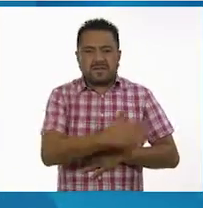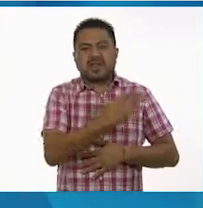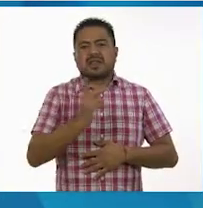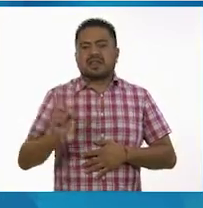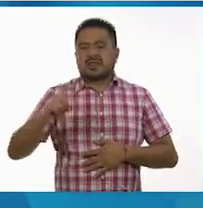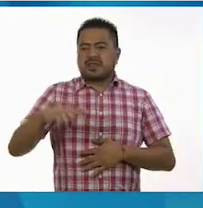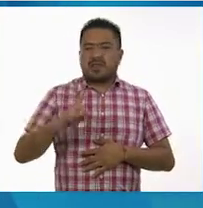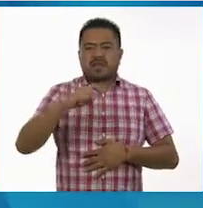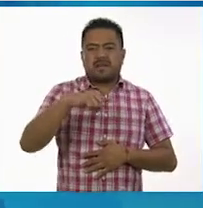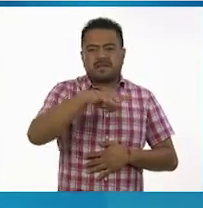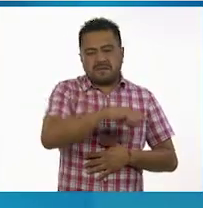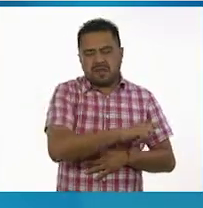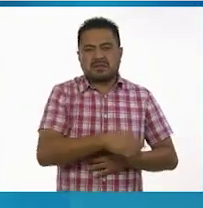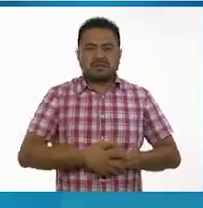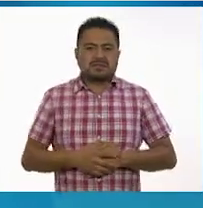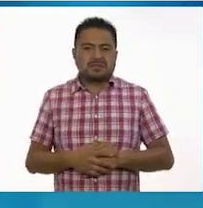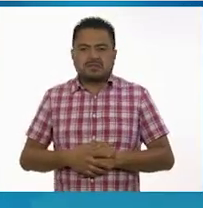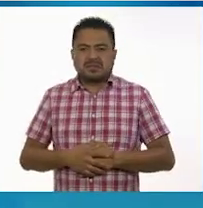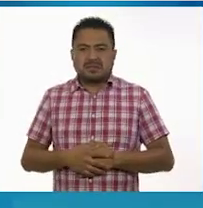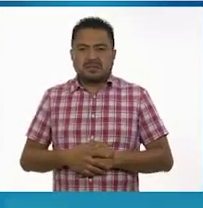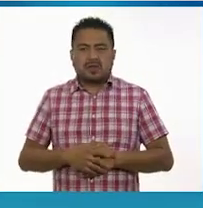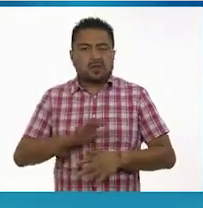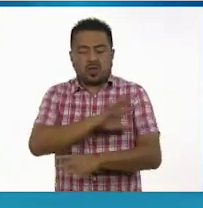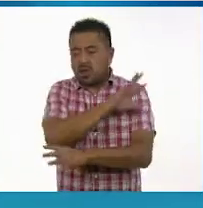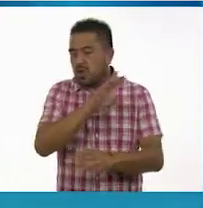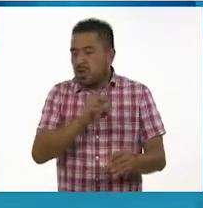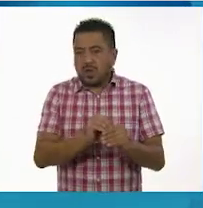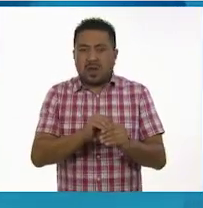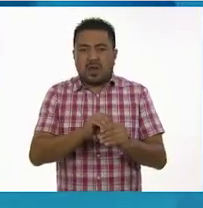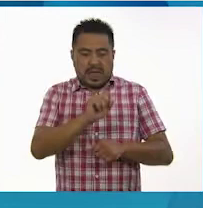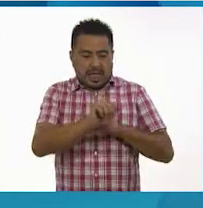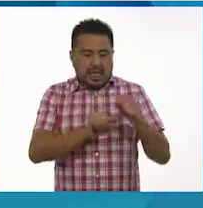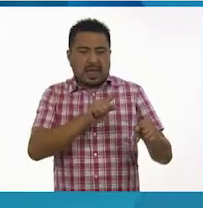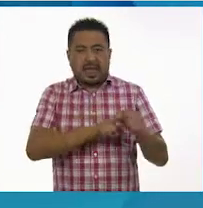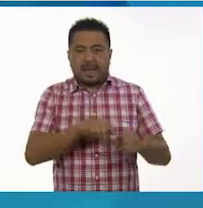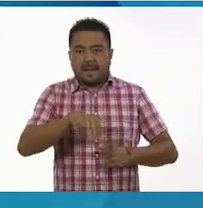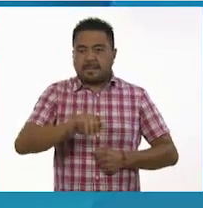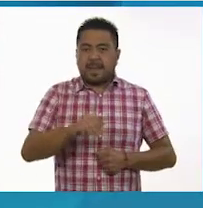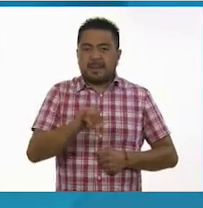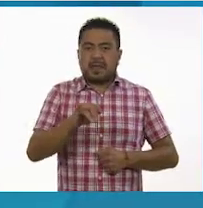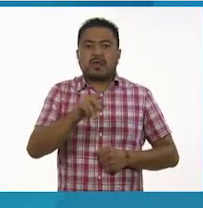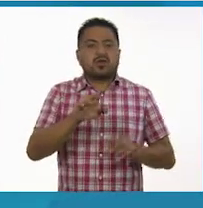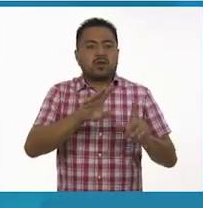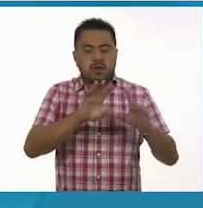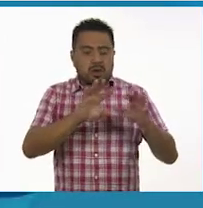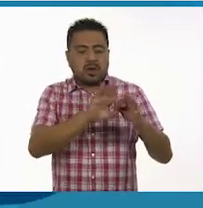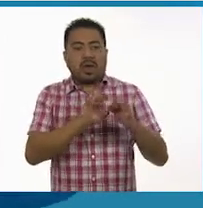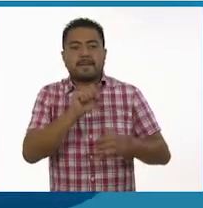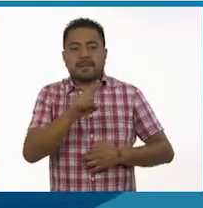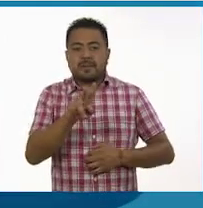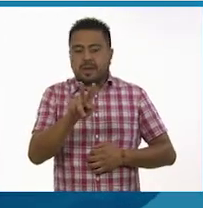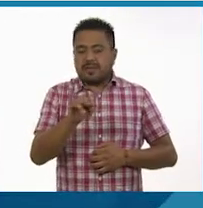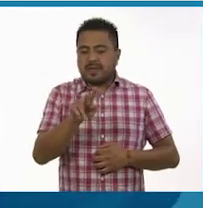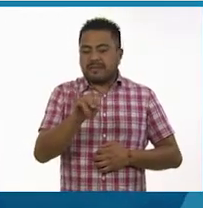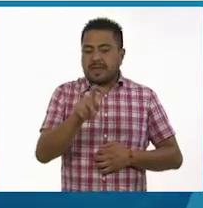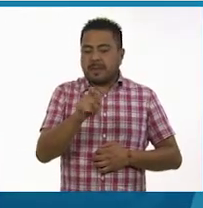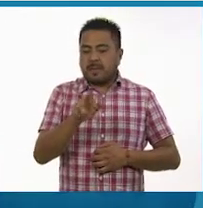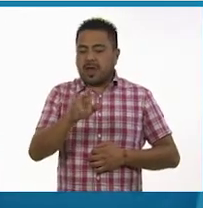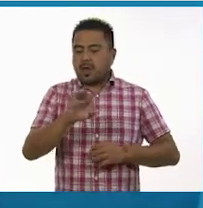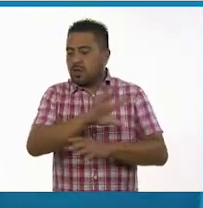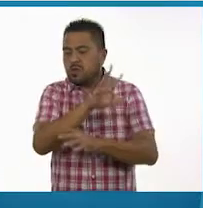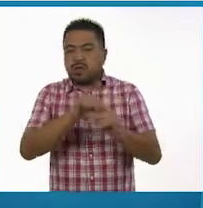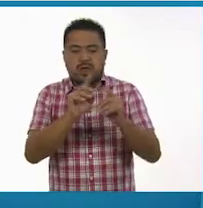delfines y focas. Todos los mamíferos son vivíparos porque todos se